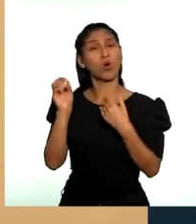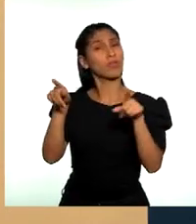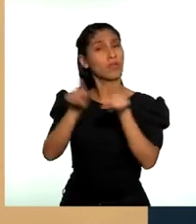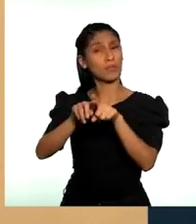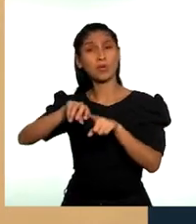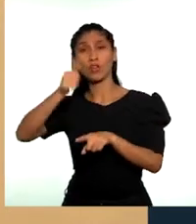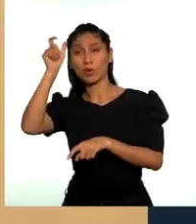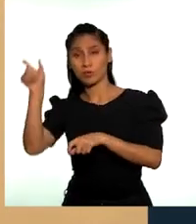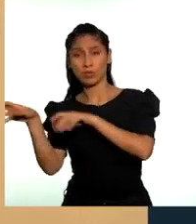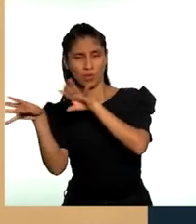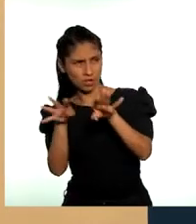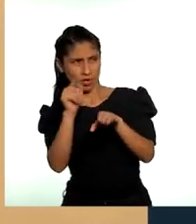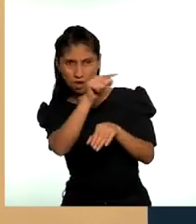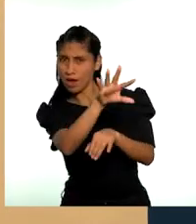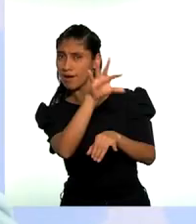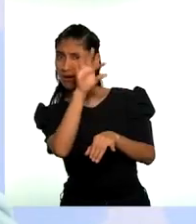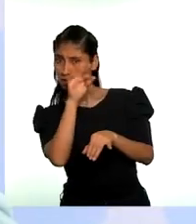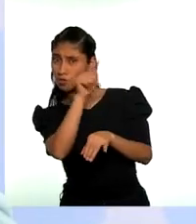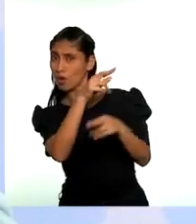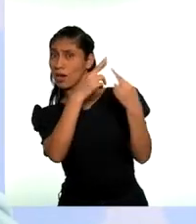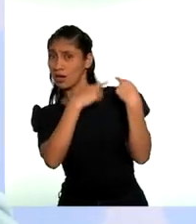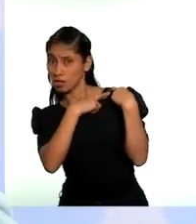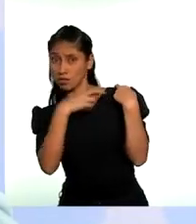con un cargo político.